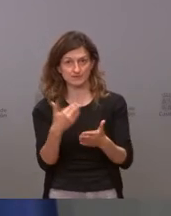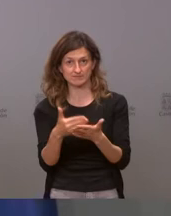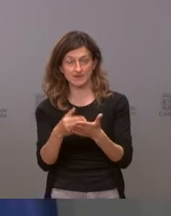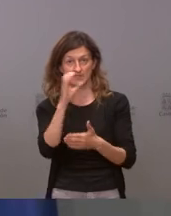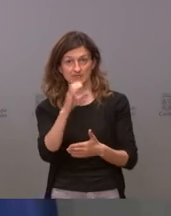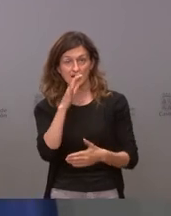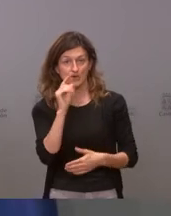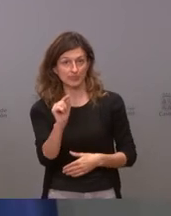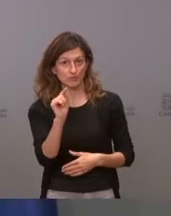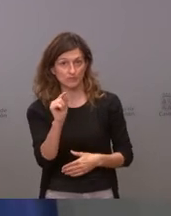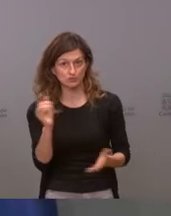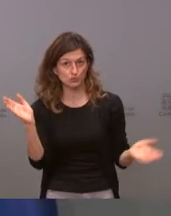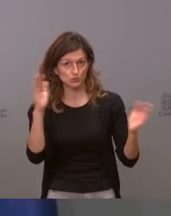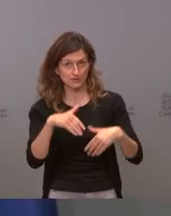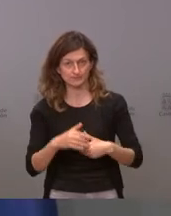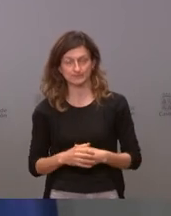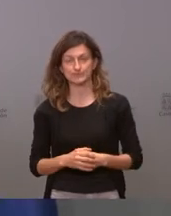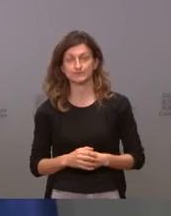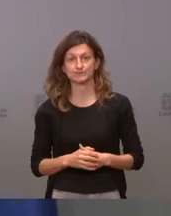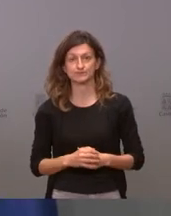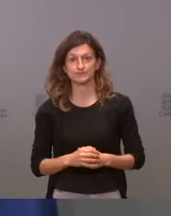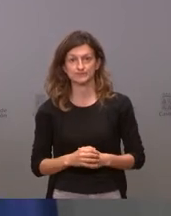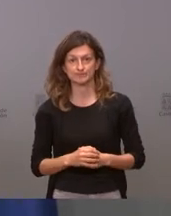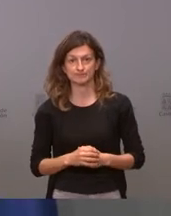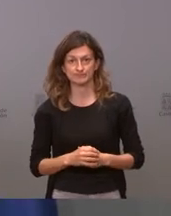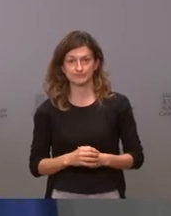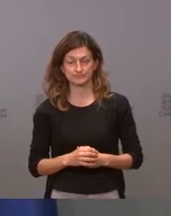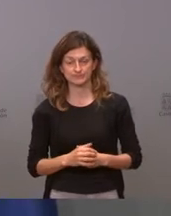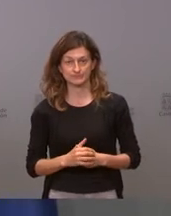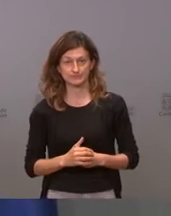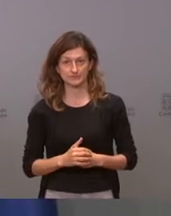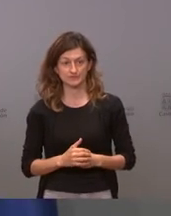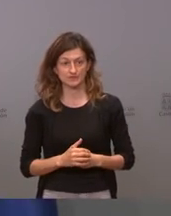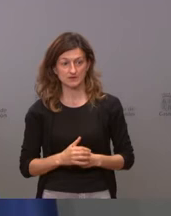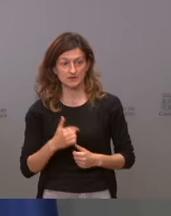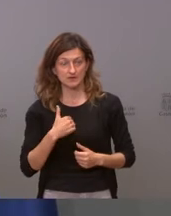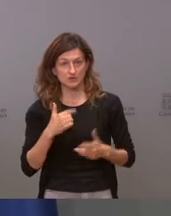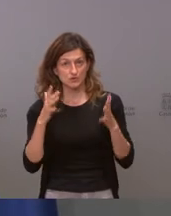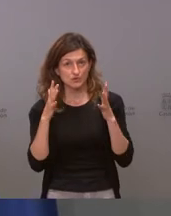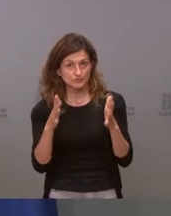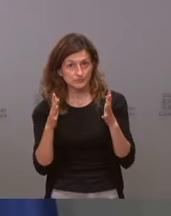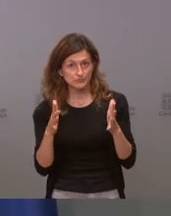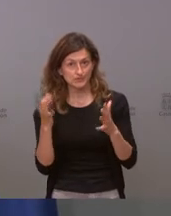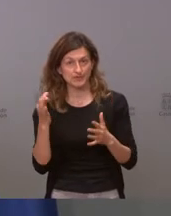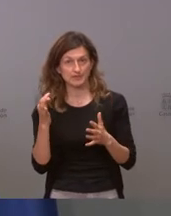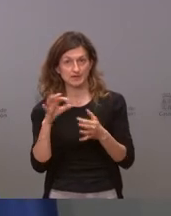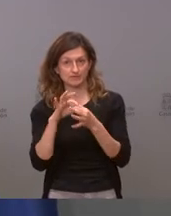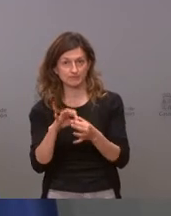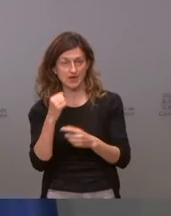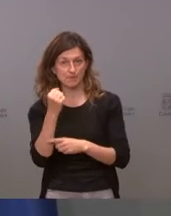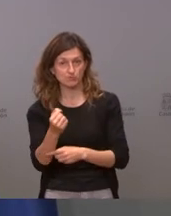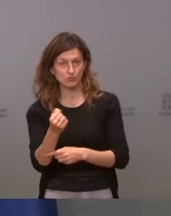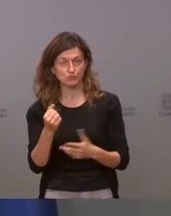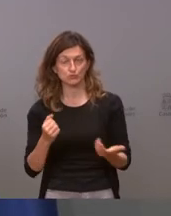este momento no la hay y nuestras recomendaciones tienen que basarse en lo que